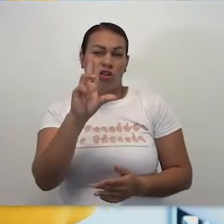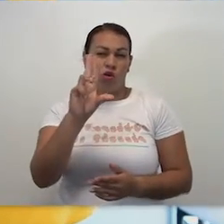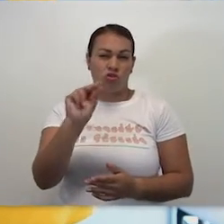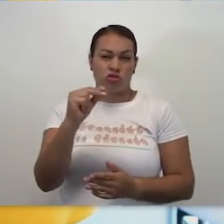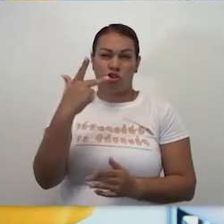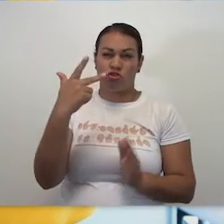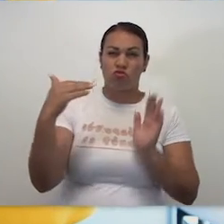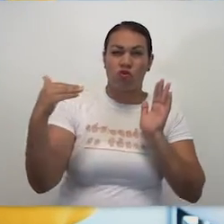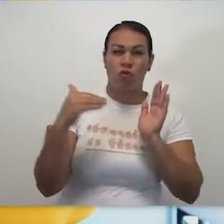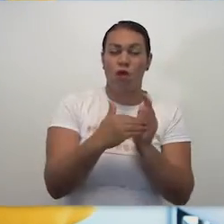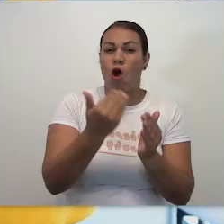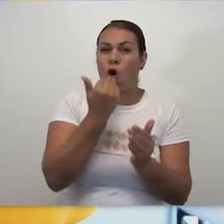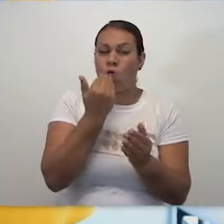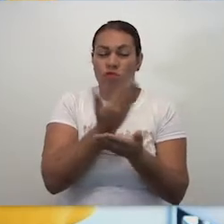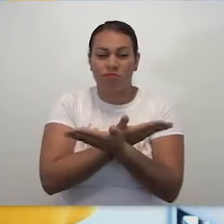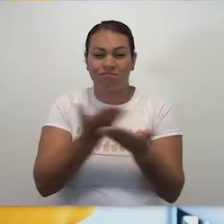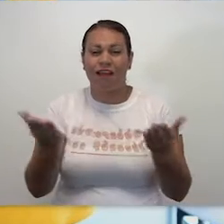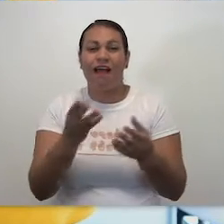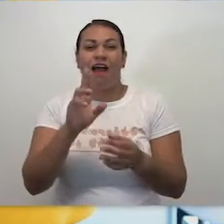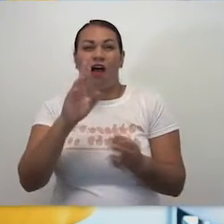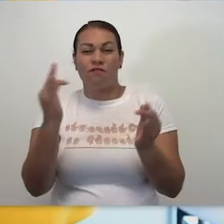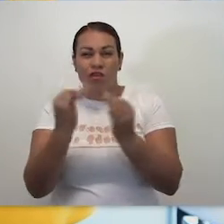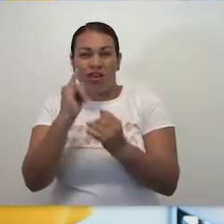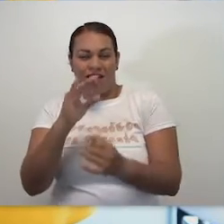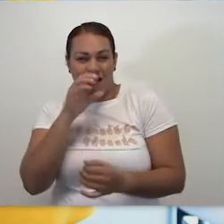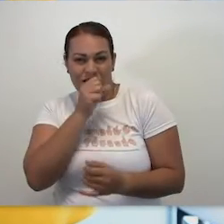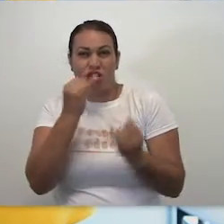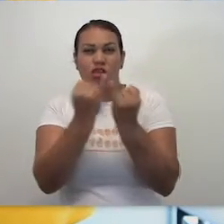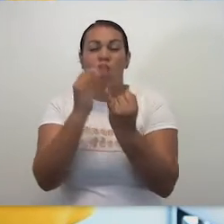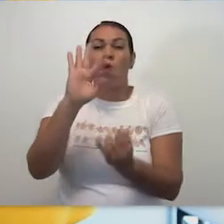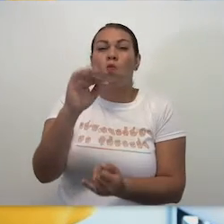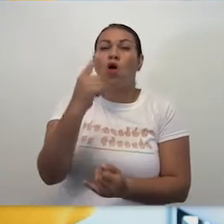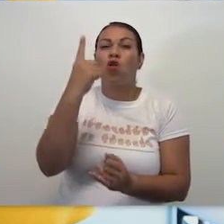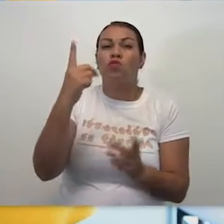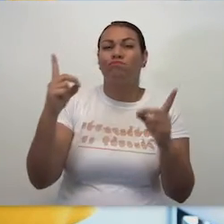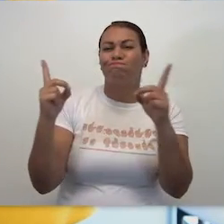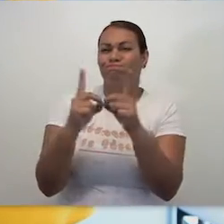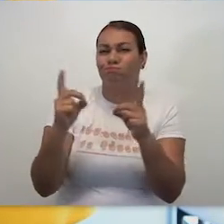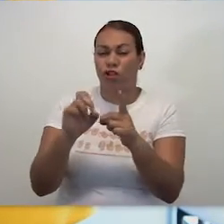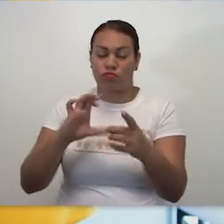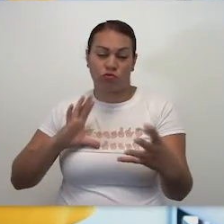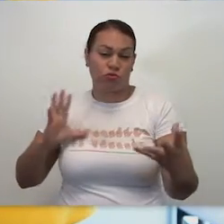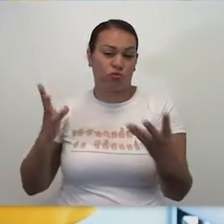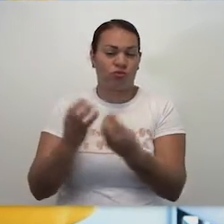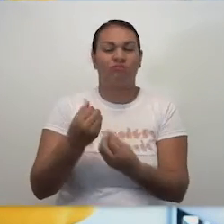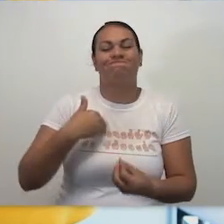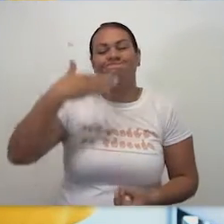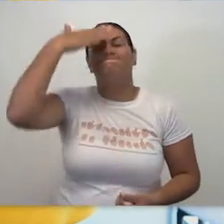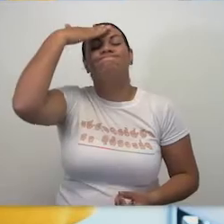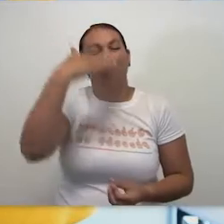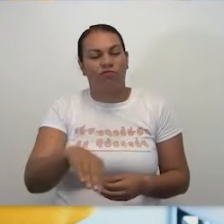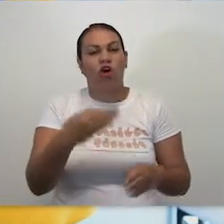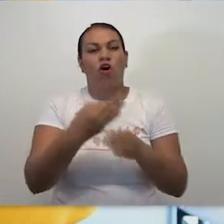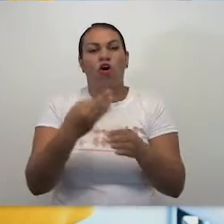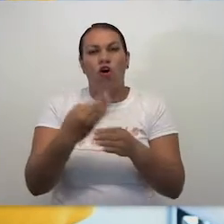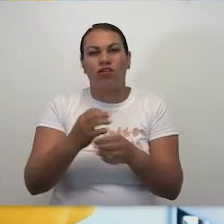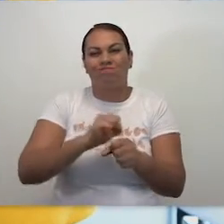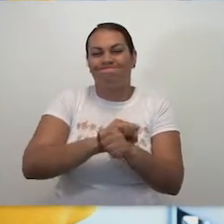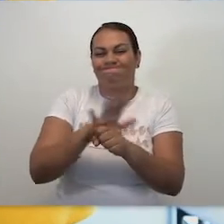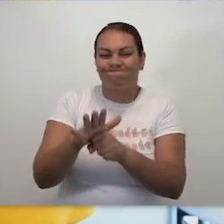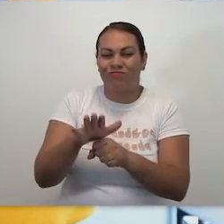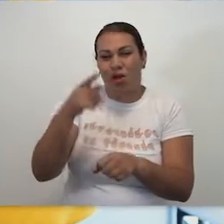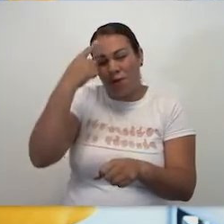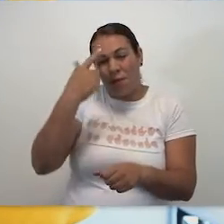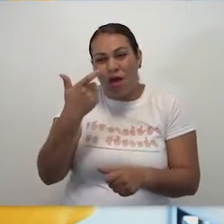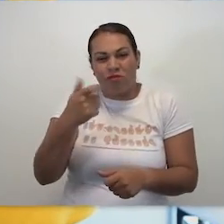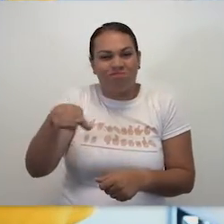188 mil comidas frías calientes y 41 mil despensas. Sabemos que la pandemia